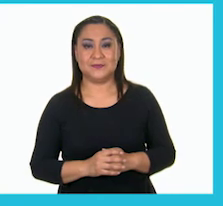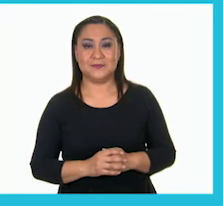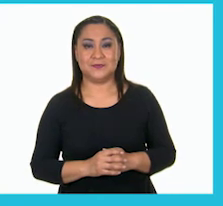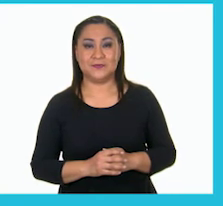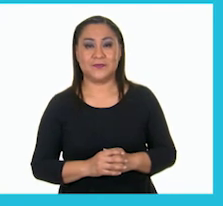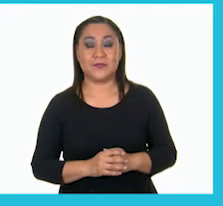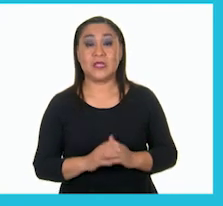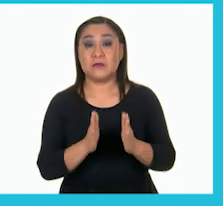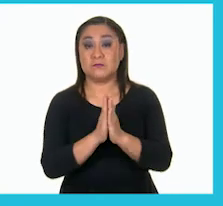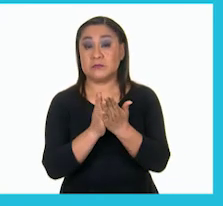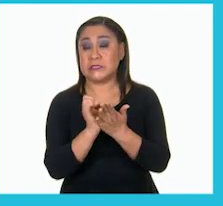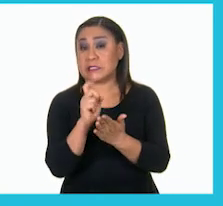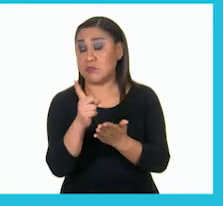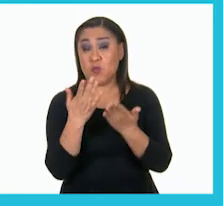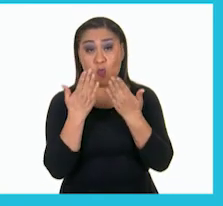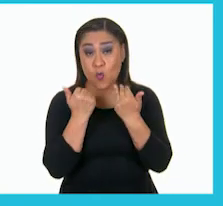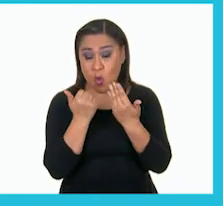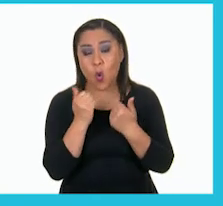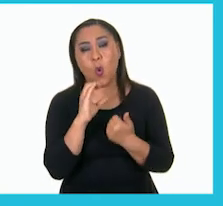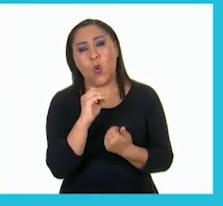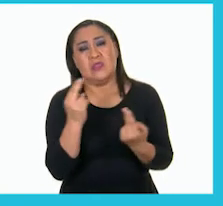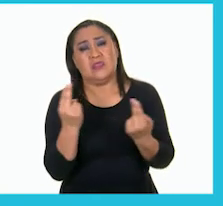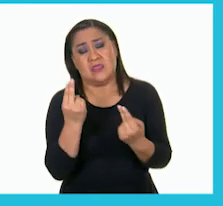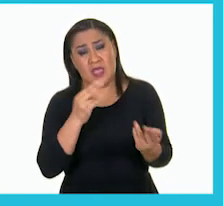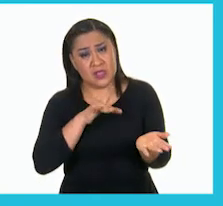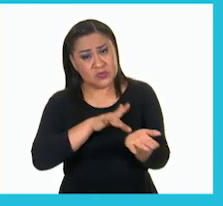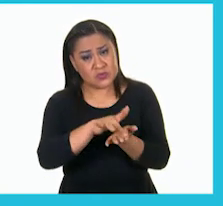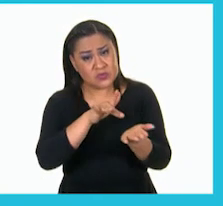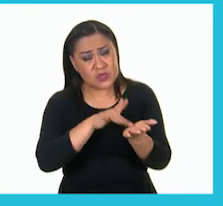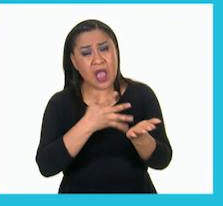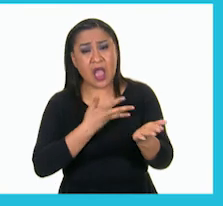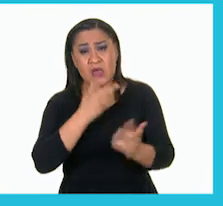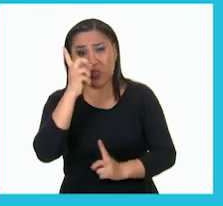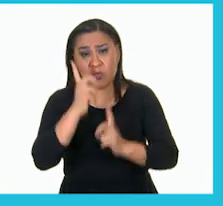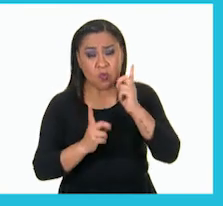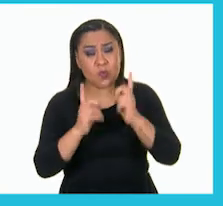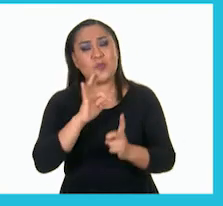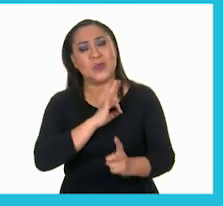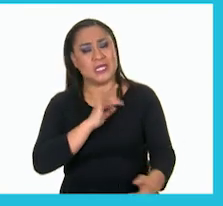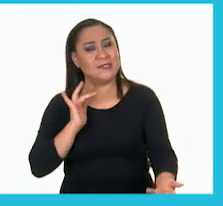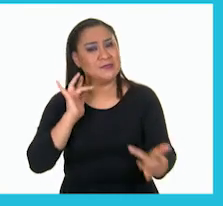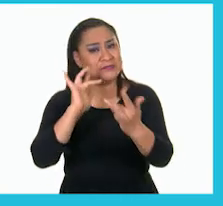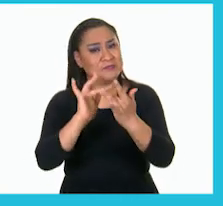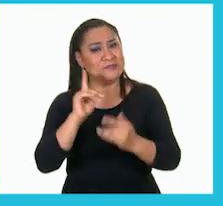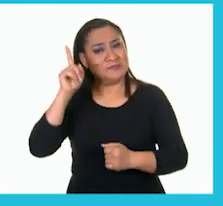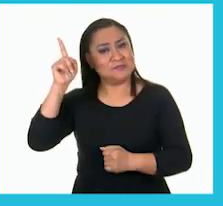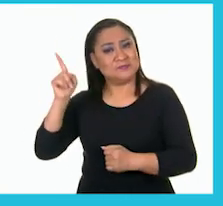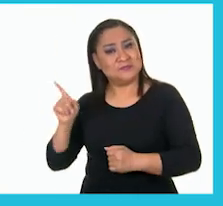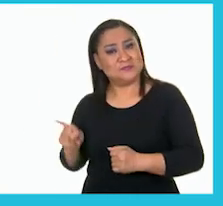Si no tienes los libros de texto o necesitas ayuda para resolver tus dudas, contáctanos.